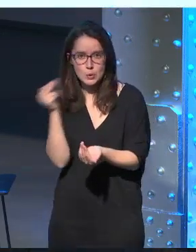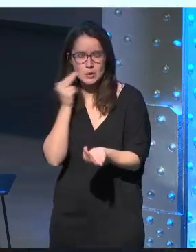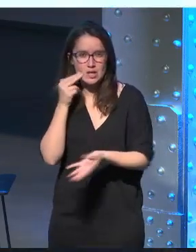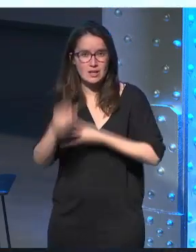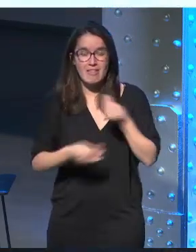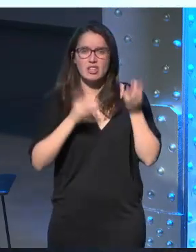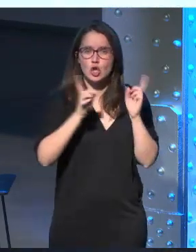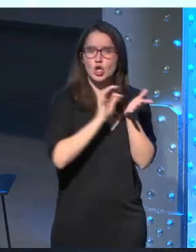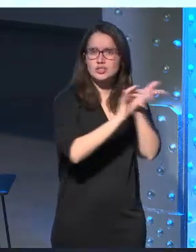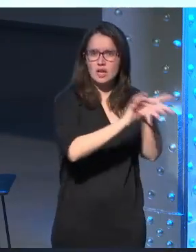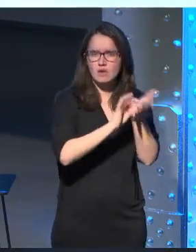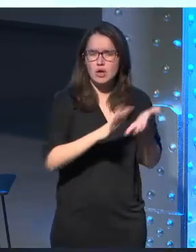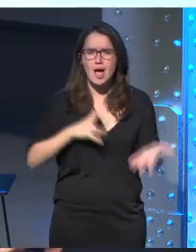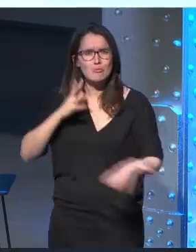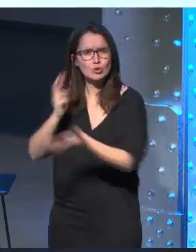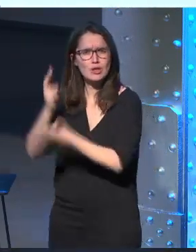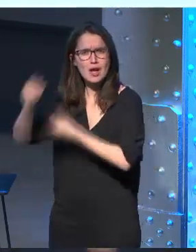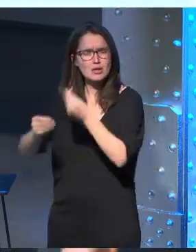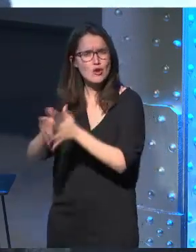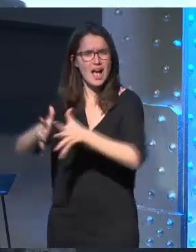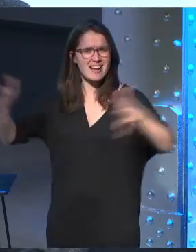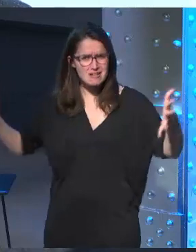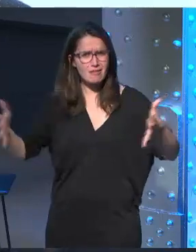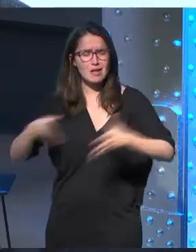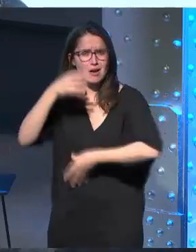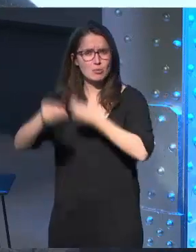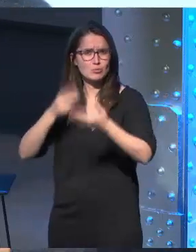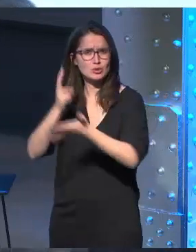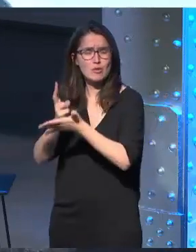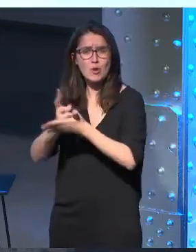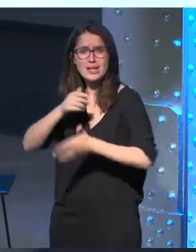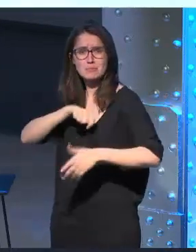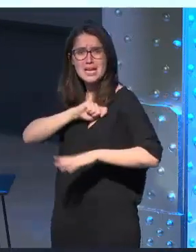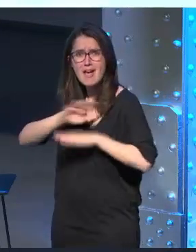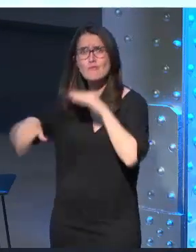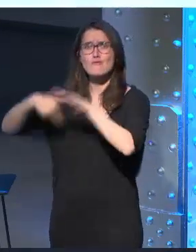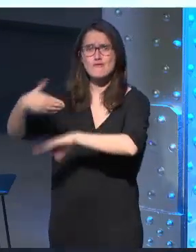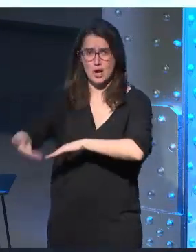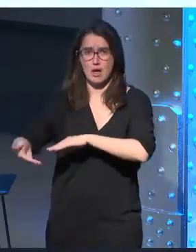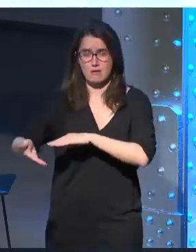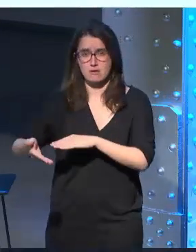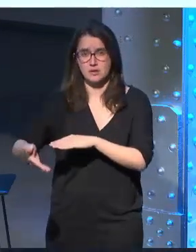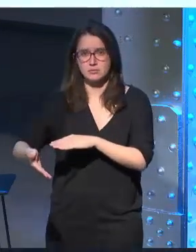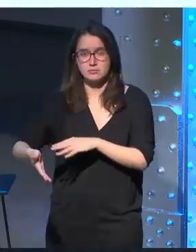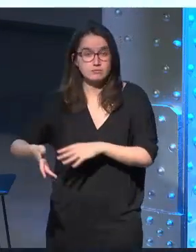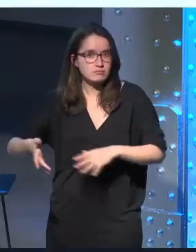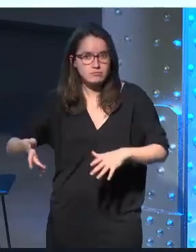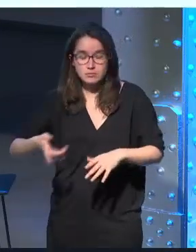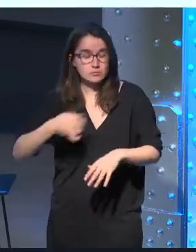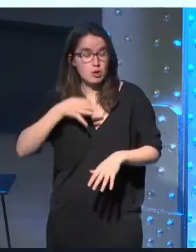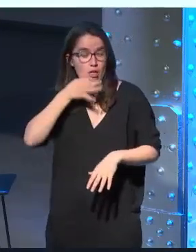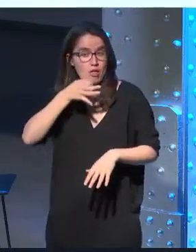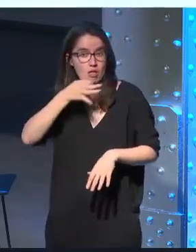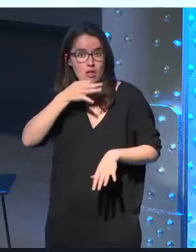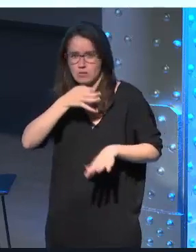servicio y han apostado por hacerlo a lo grande y han apostado por hacerlo fuera de España y mejor que seguir hablando yo